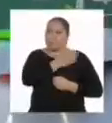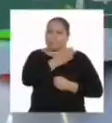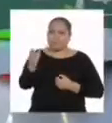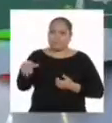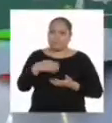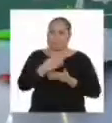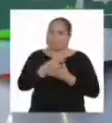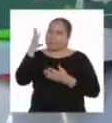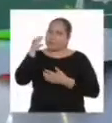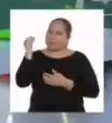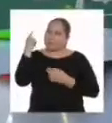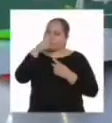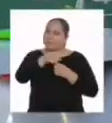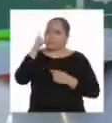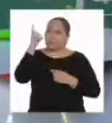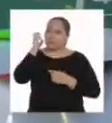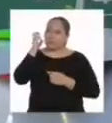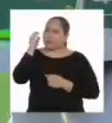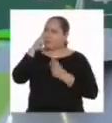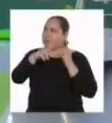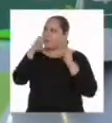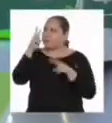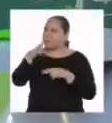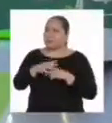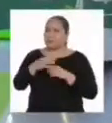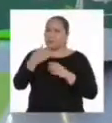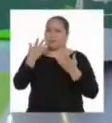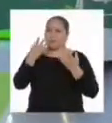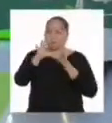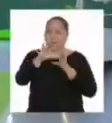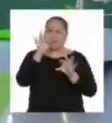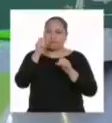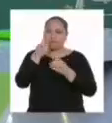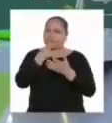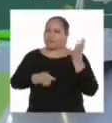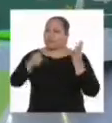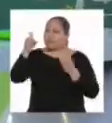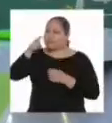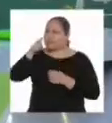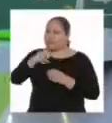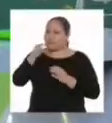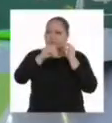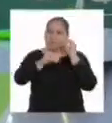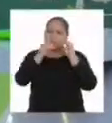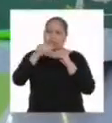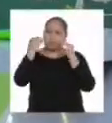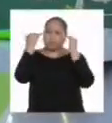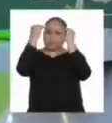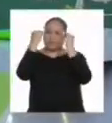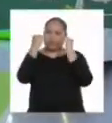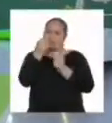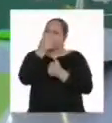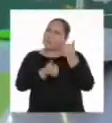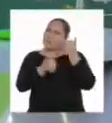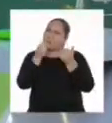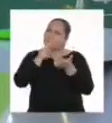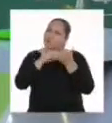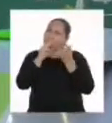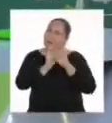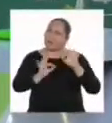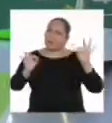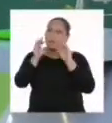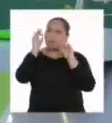todas las experiencias que acabamos de escuchar hemos notado que se identificaron necesidades, se jerarquizaron y se propusieron